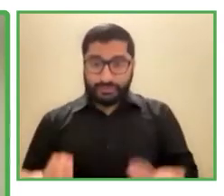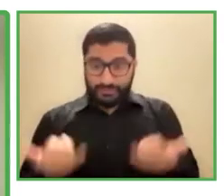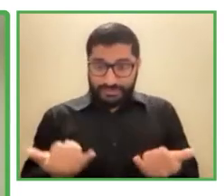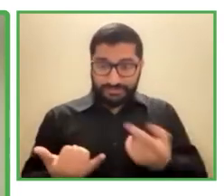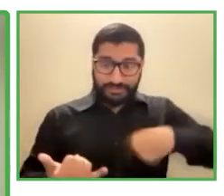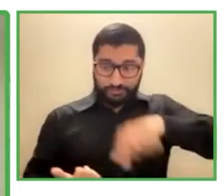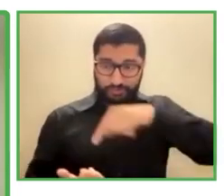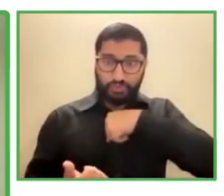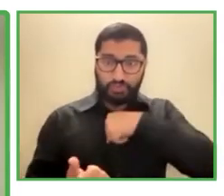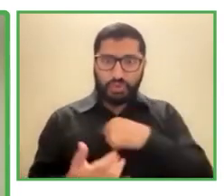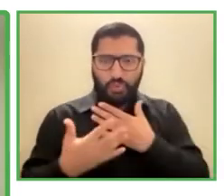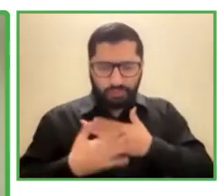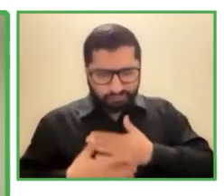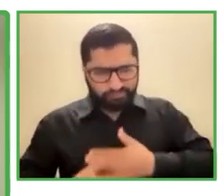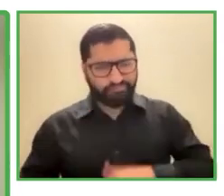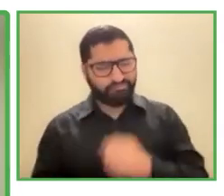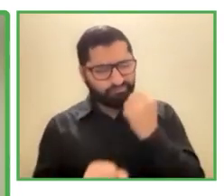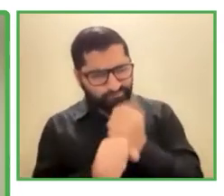nuestra empresa BF Alimentos.